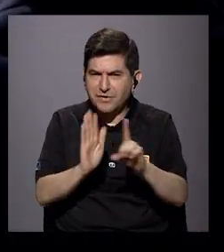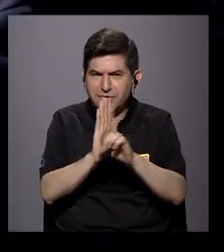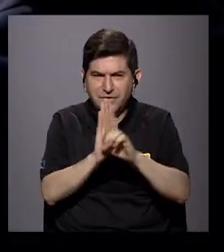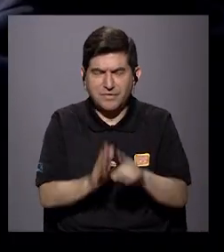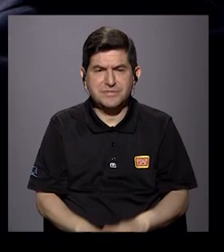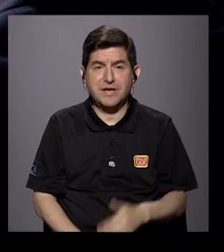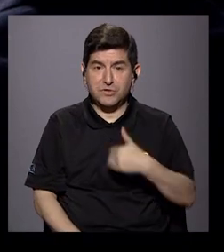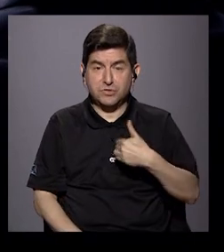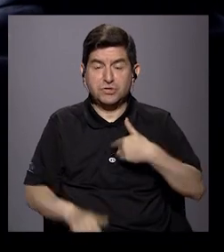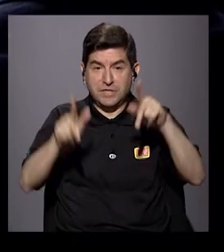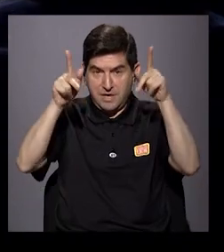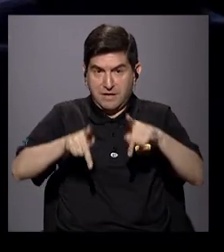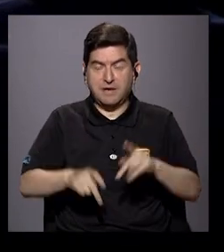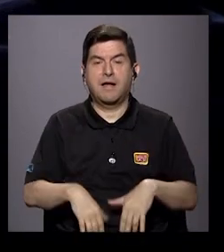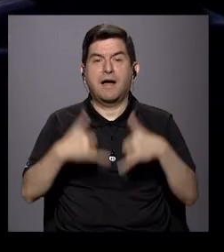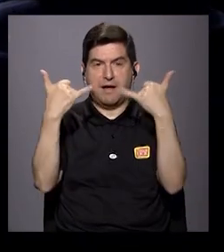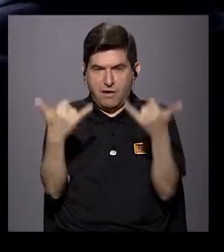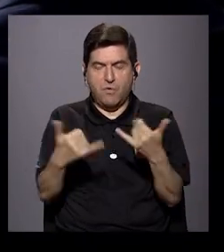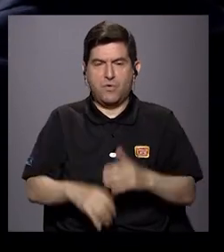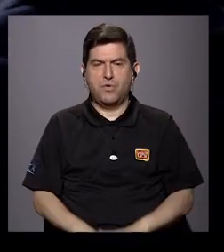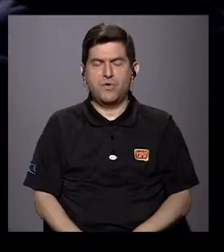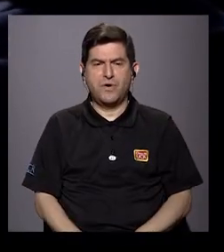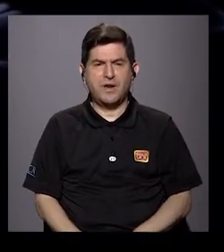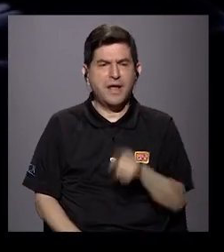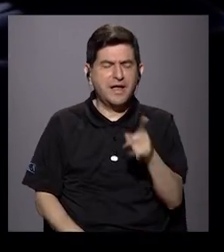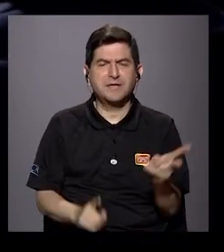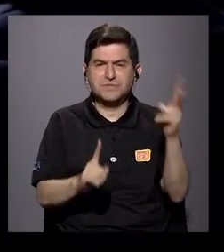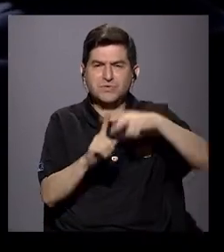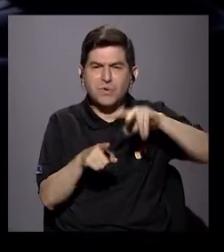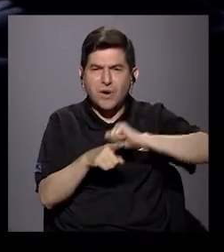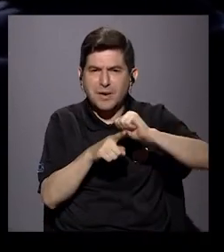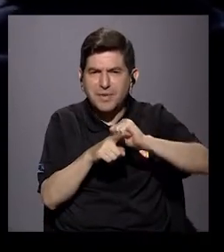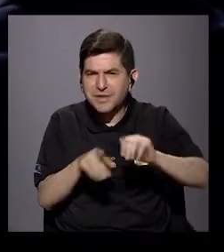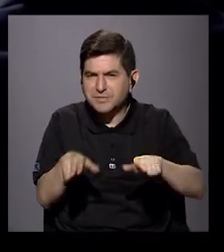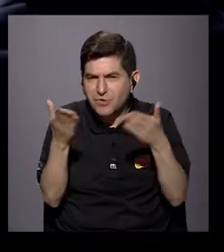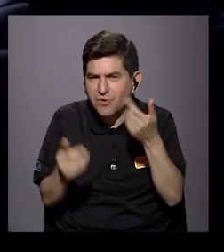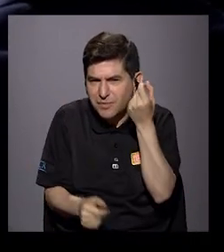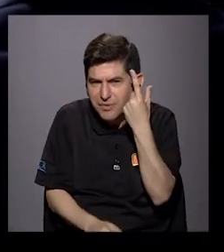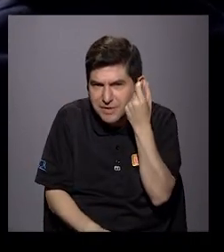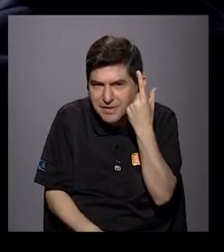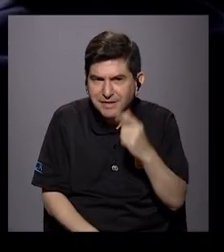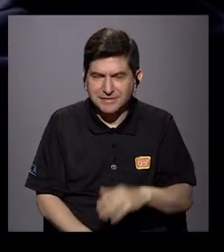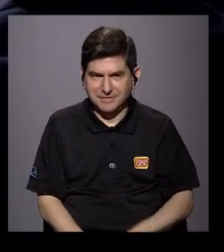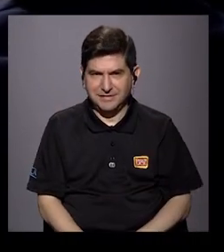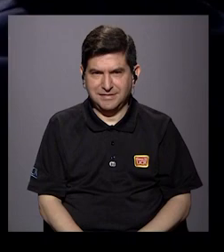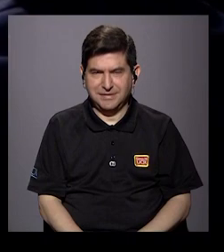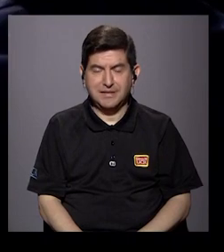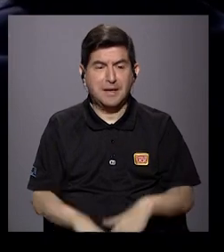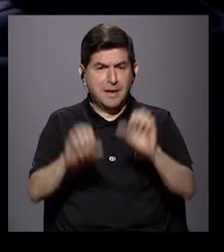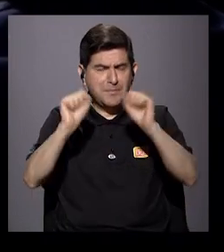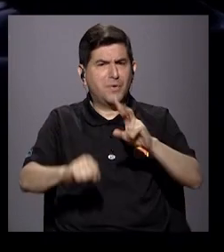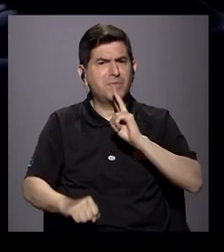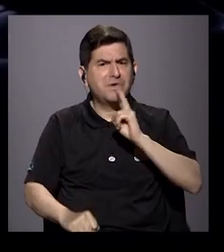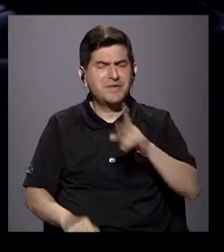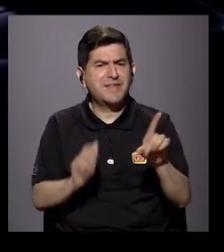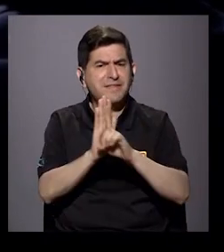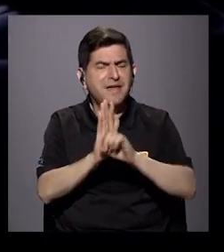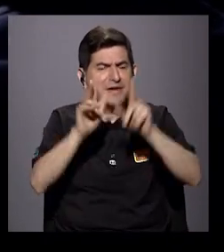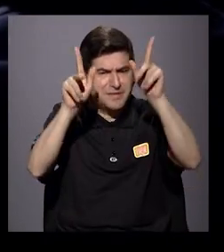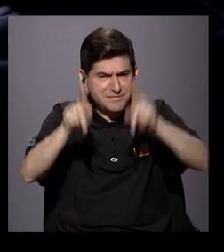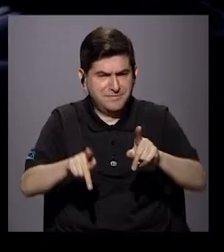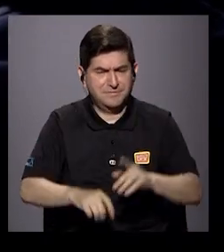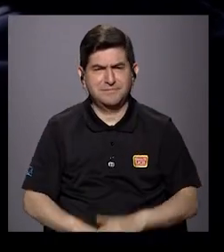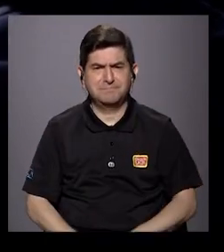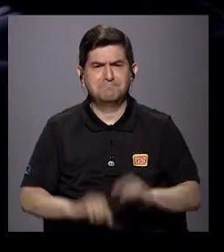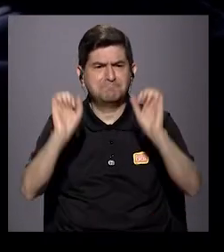los derechos los tienen las personas. Ahora, ¿cómo hago eso en la práctica? No sé si me sigue. ¿Cómo lograr que verdaderamente esos derechos de esas